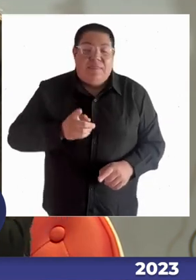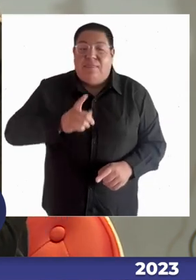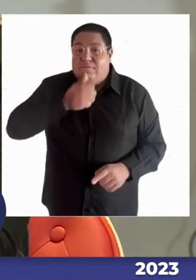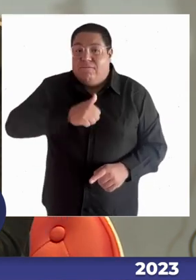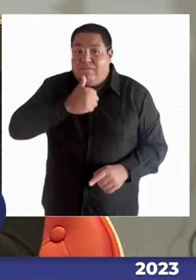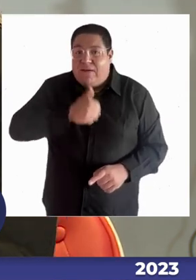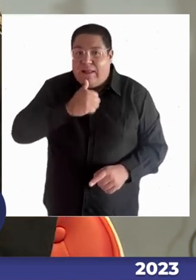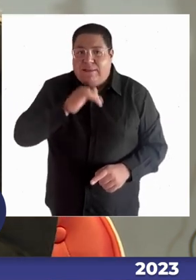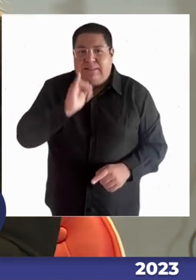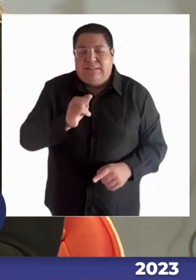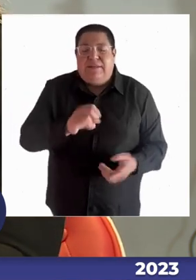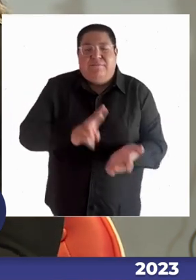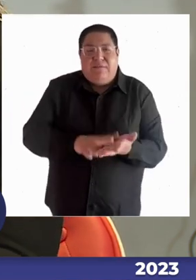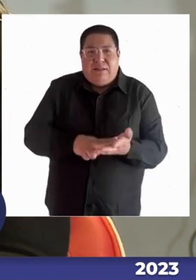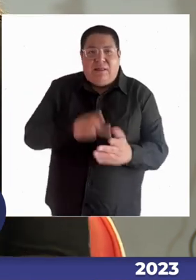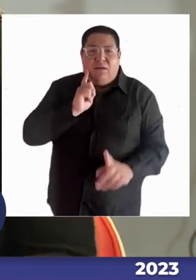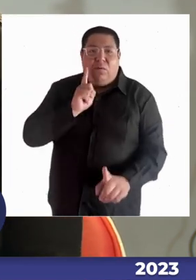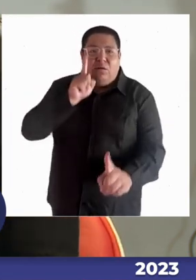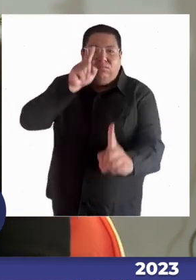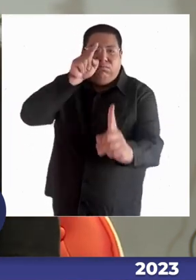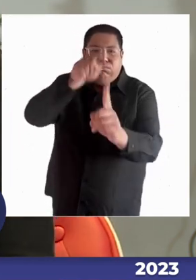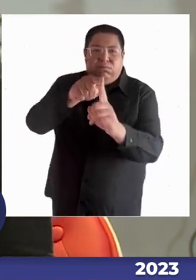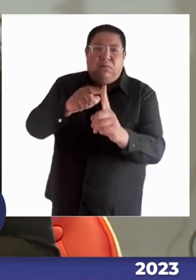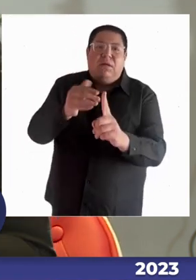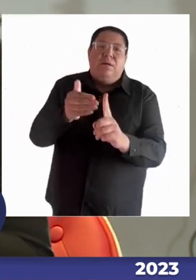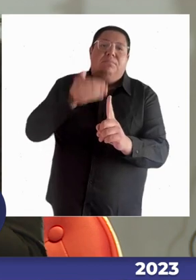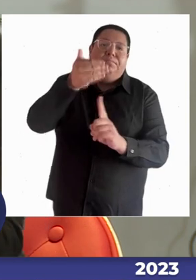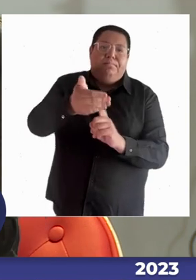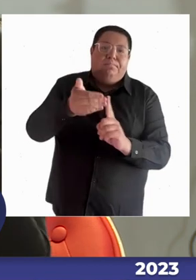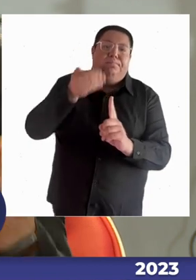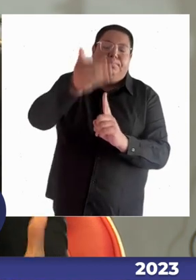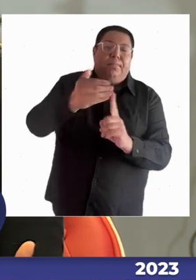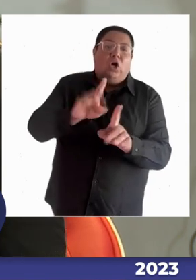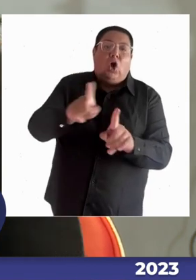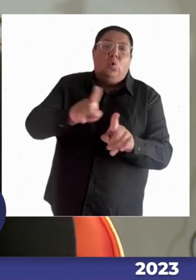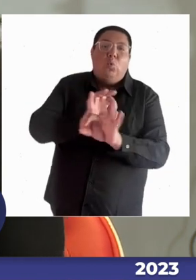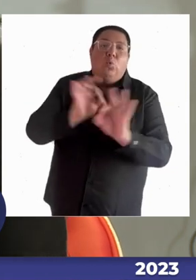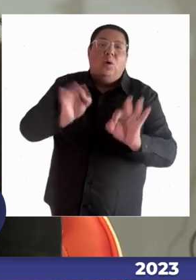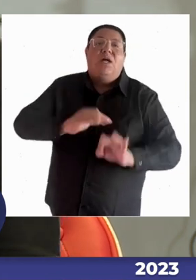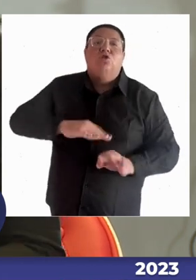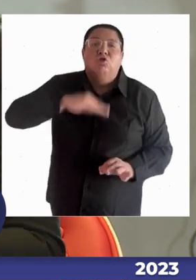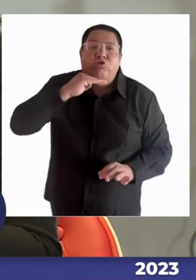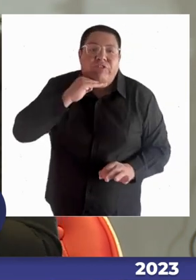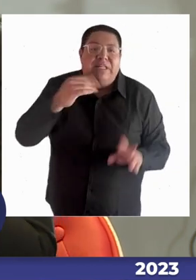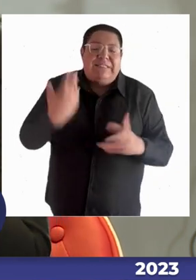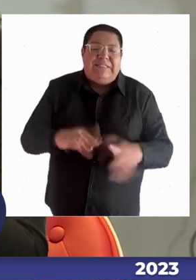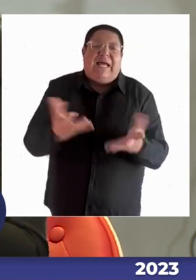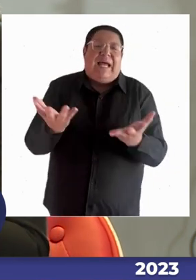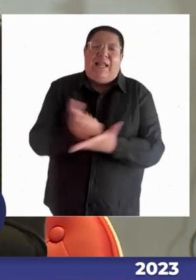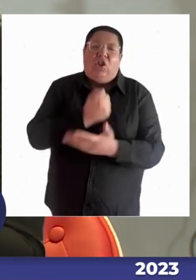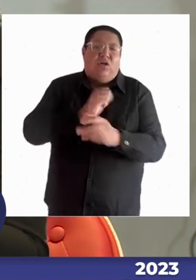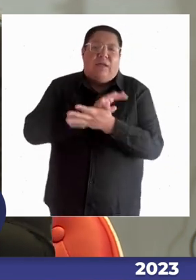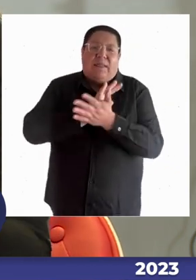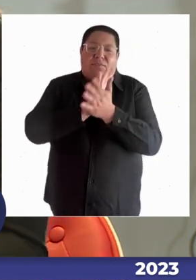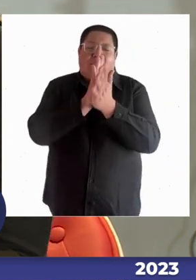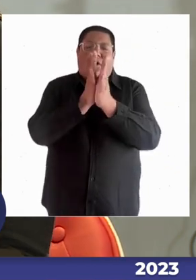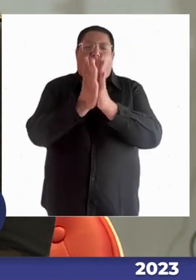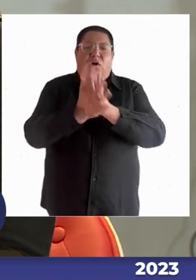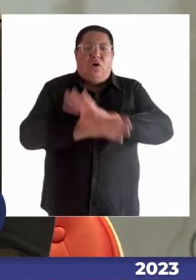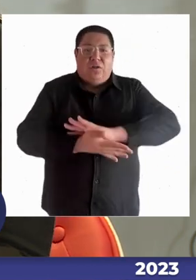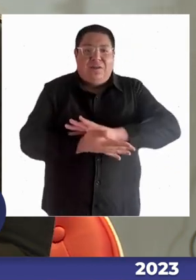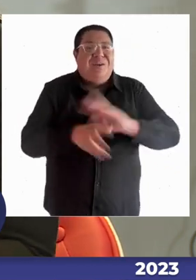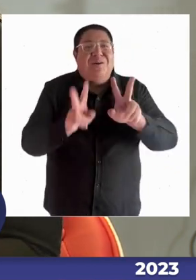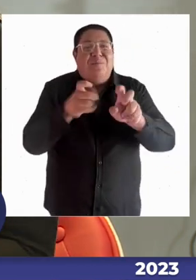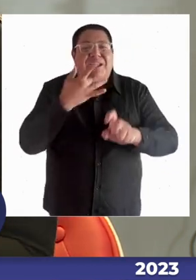horizonte se mueve, nunca podríamos decir ya logramos todo lo que quisiéramos en la educación porque la educación finalmente y lo que